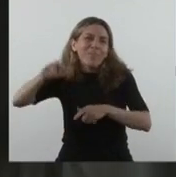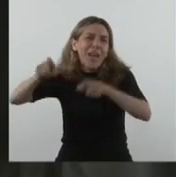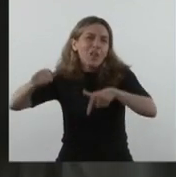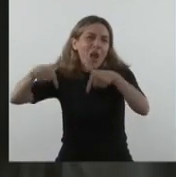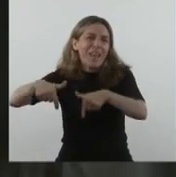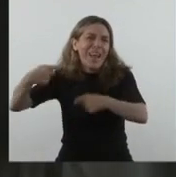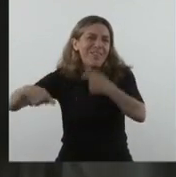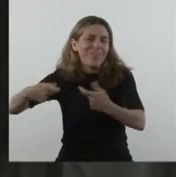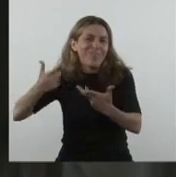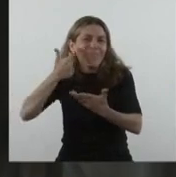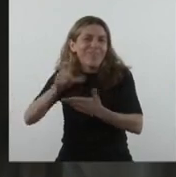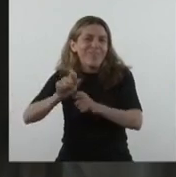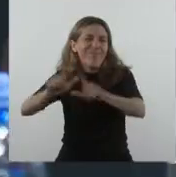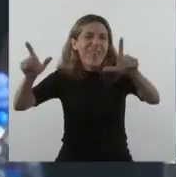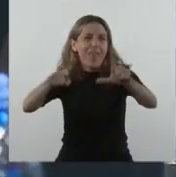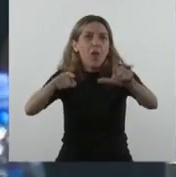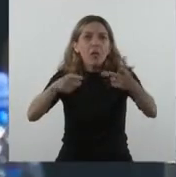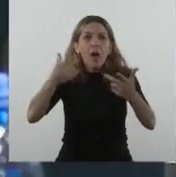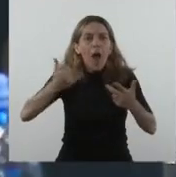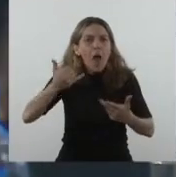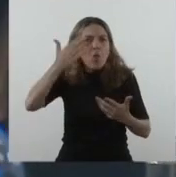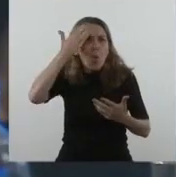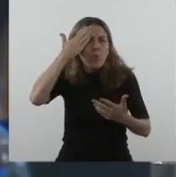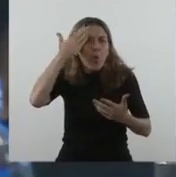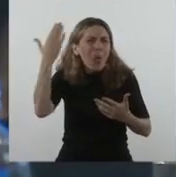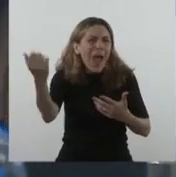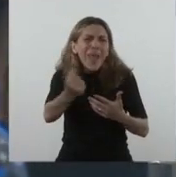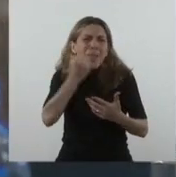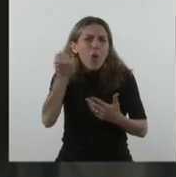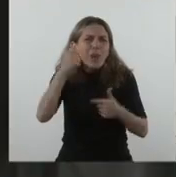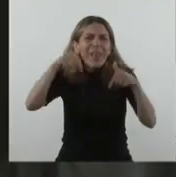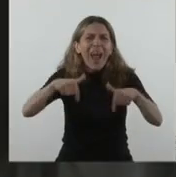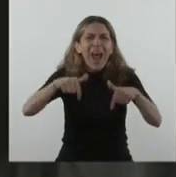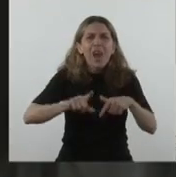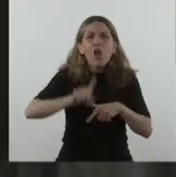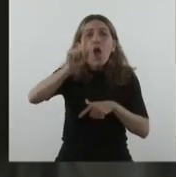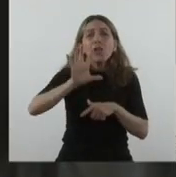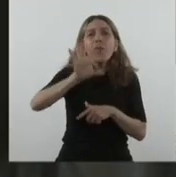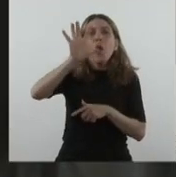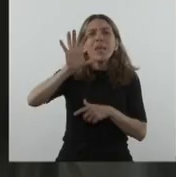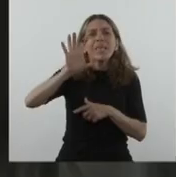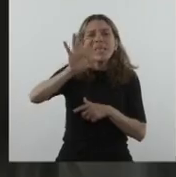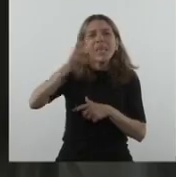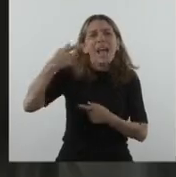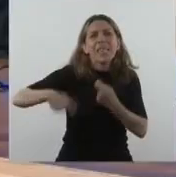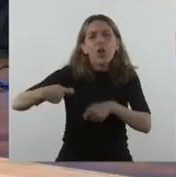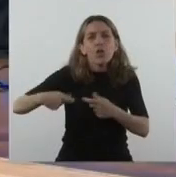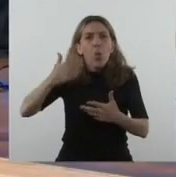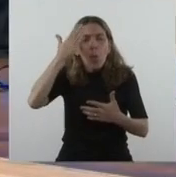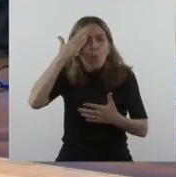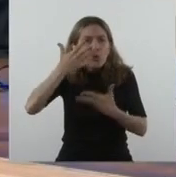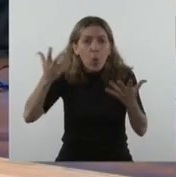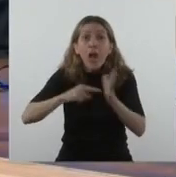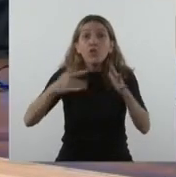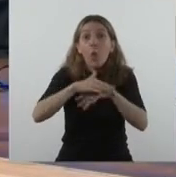la verdad uno se da cuenta de la riqueza cultural que hay en el norte y la riqueza cultural que tiene una provincia como Santiago. No solamente esta